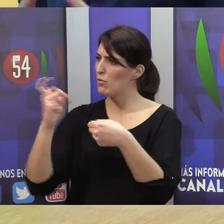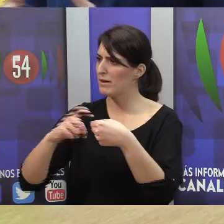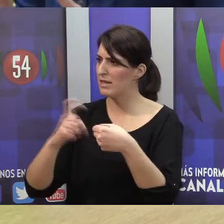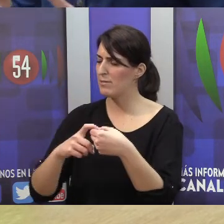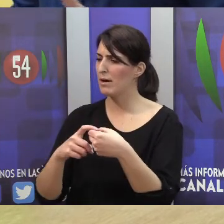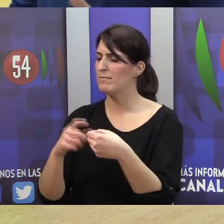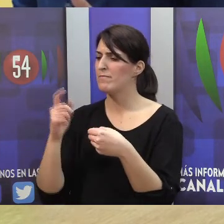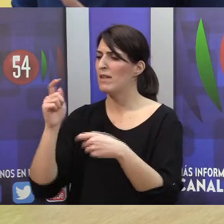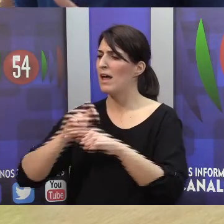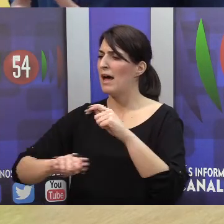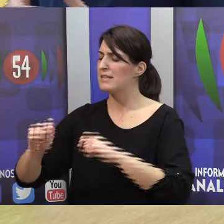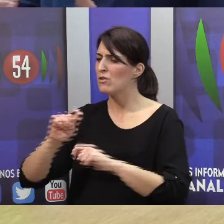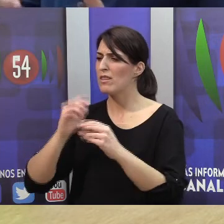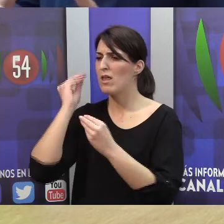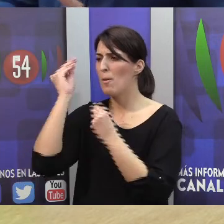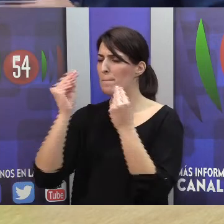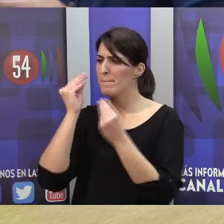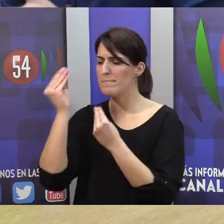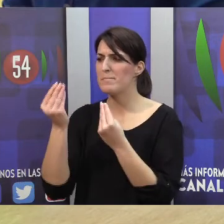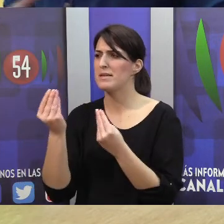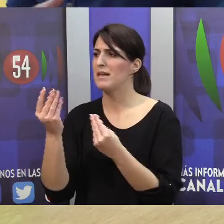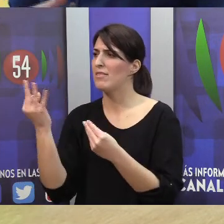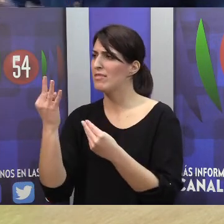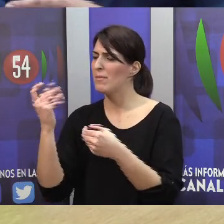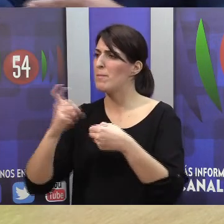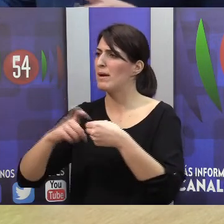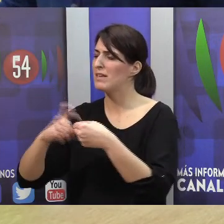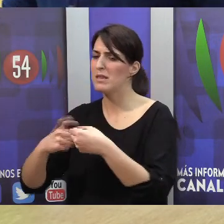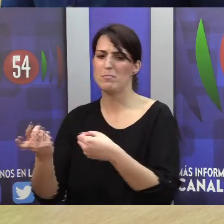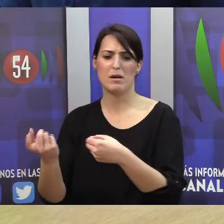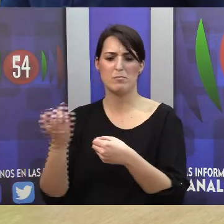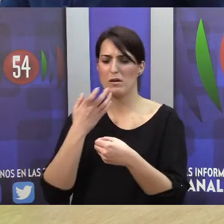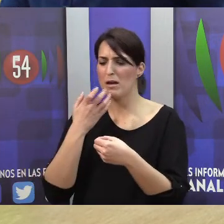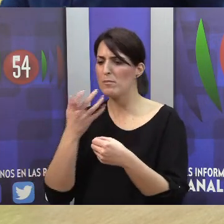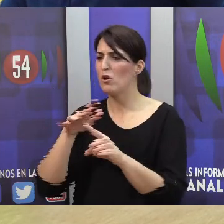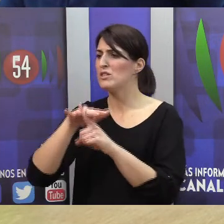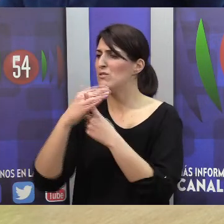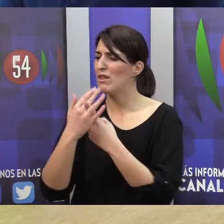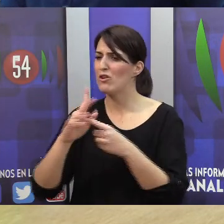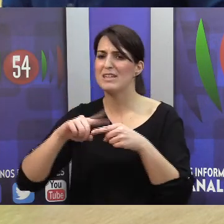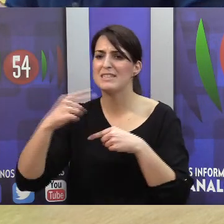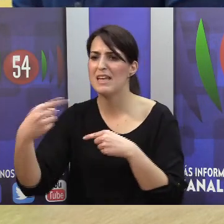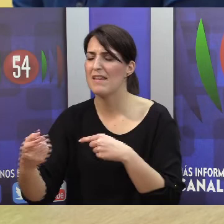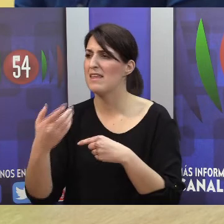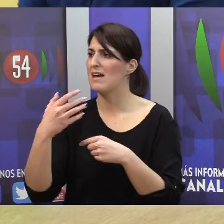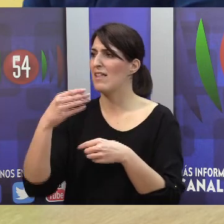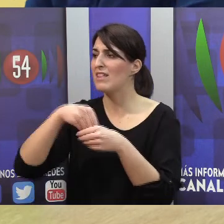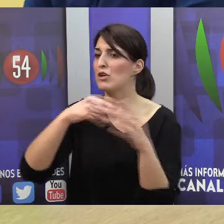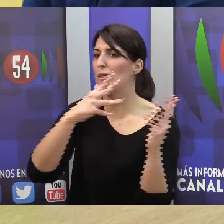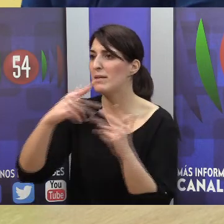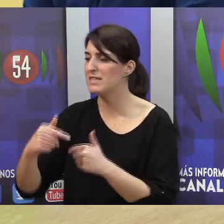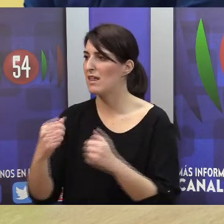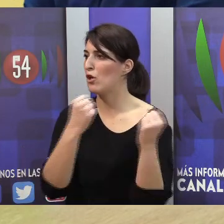necesario, una mayor presencia en hábitos más del día a día, a lo mejor, de la función pública, de las administraciones? Pues sí, nosotros